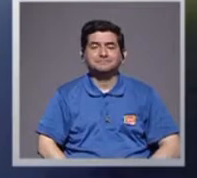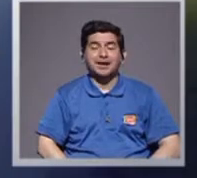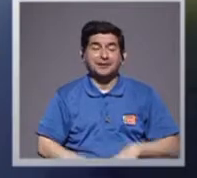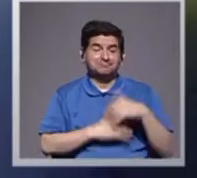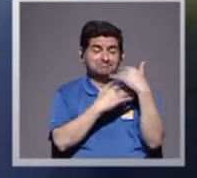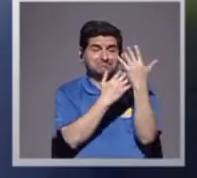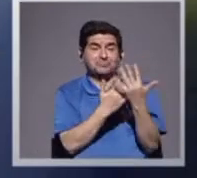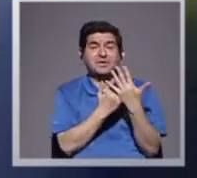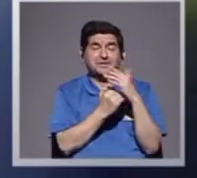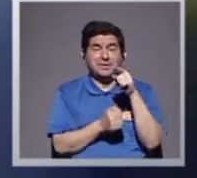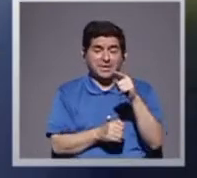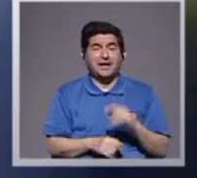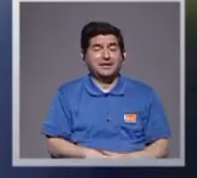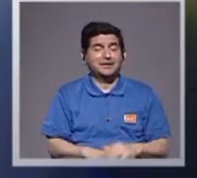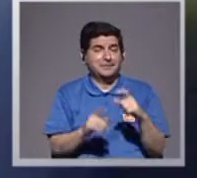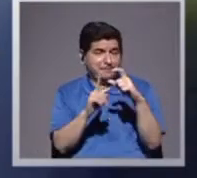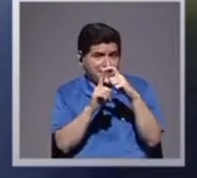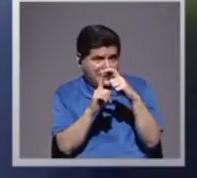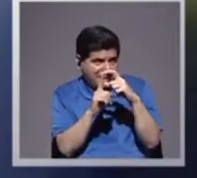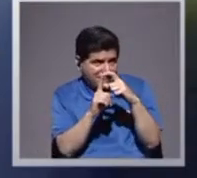esperamos, que sus palabras,